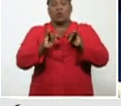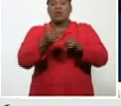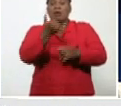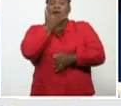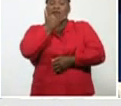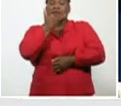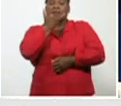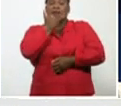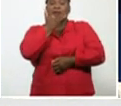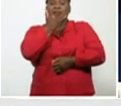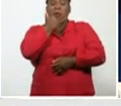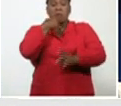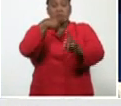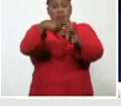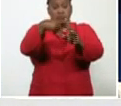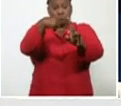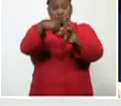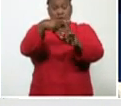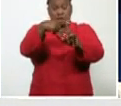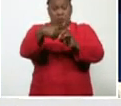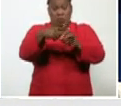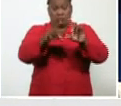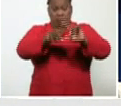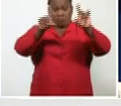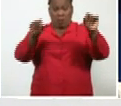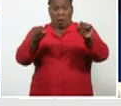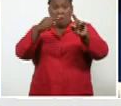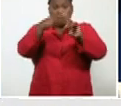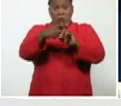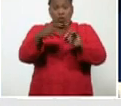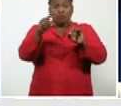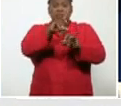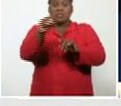de casos positivos por 100.000 habitantes,